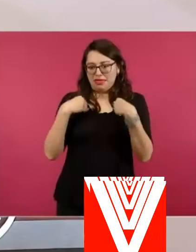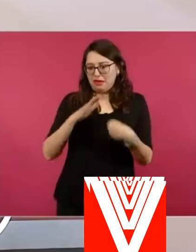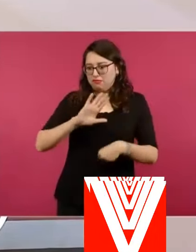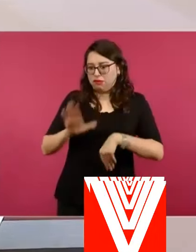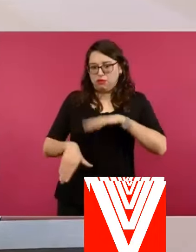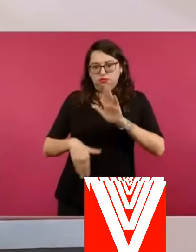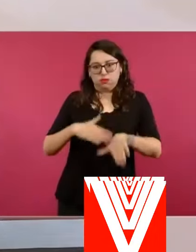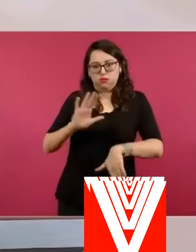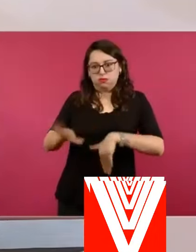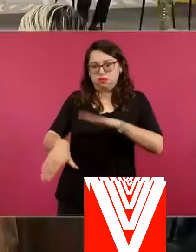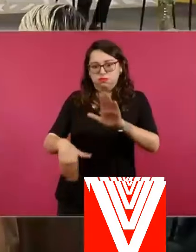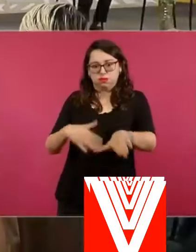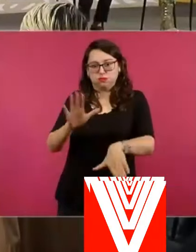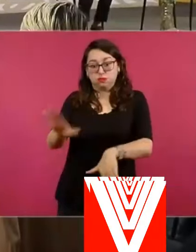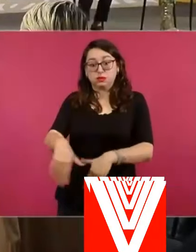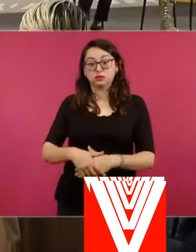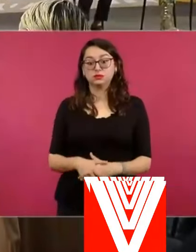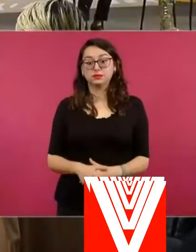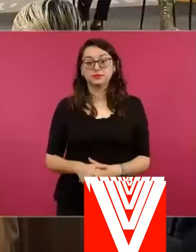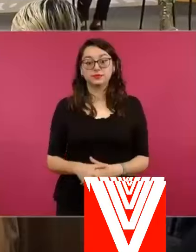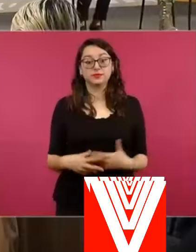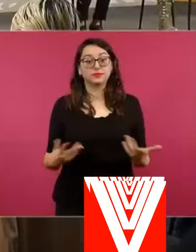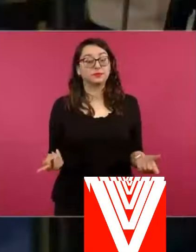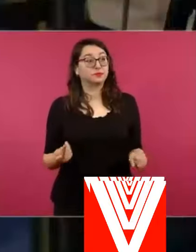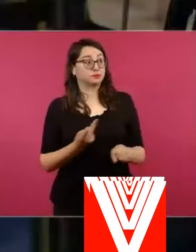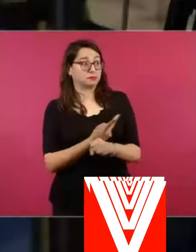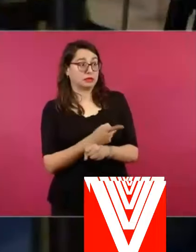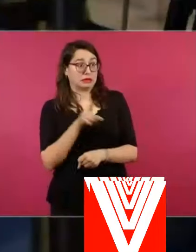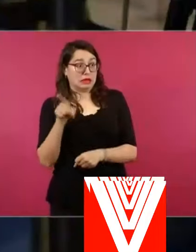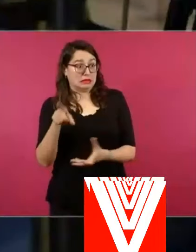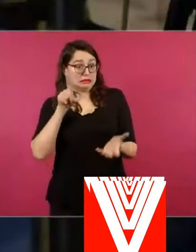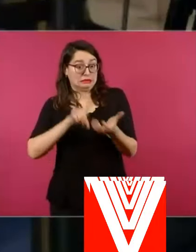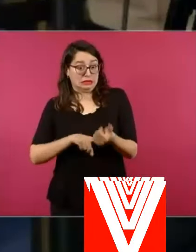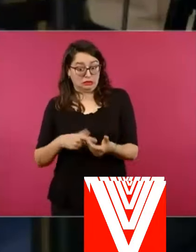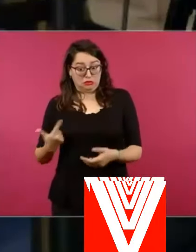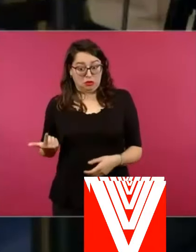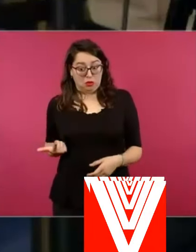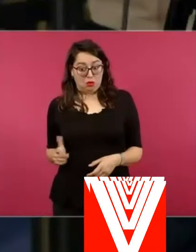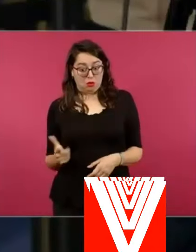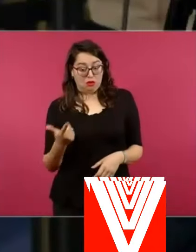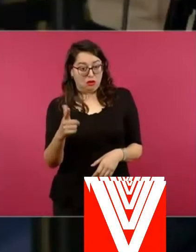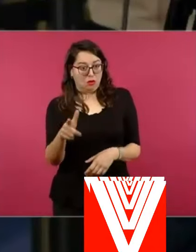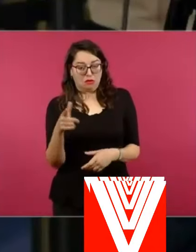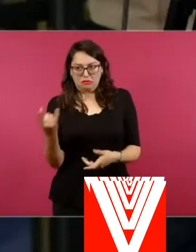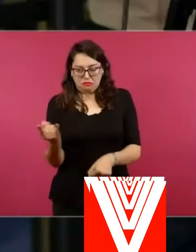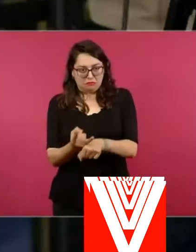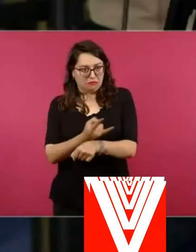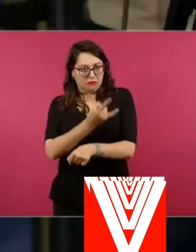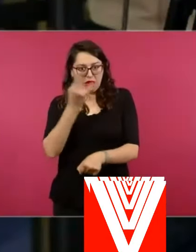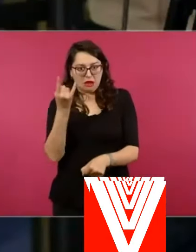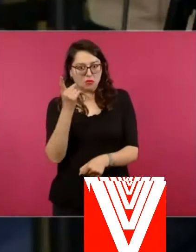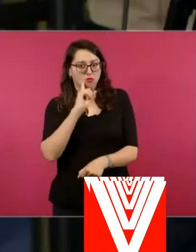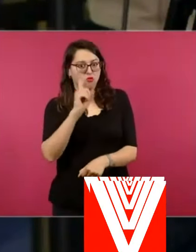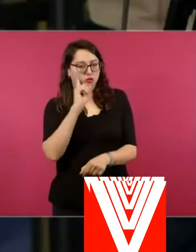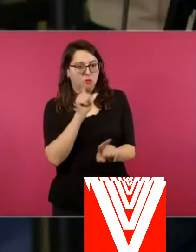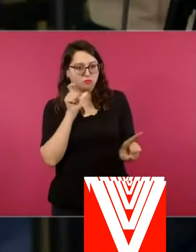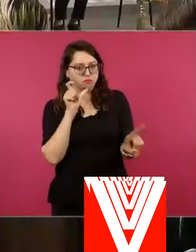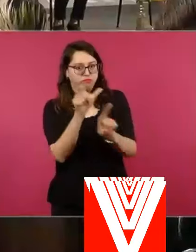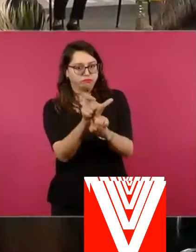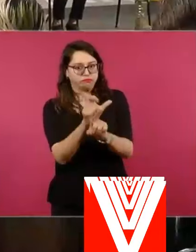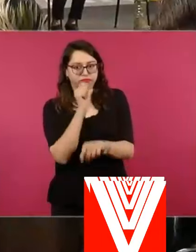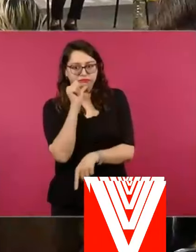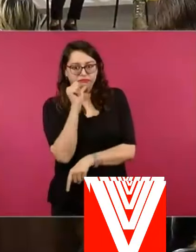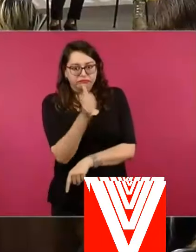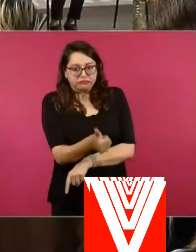Pues sí, porque aquí parece que falló el Ople, ¿no? O alguien más en no otorgarle seguridad a la candidata. Y